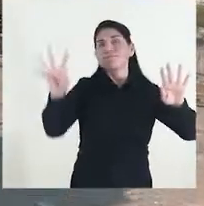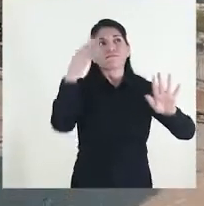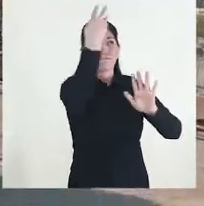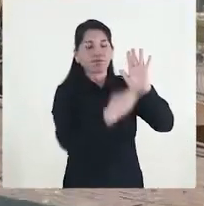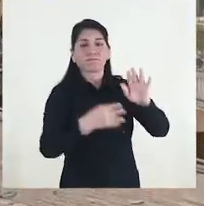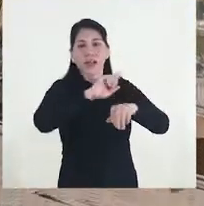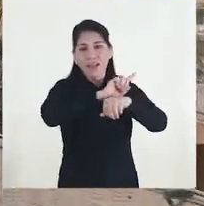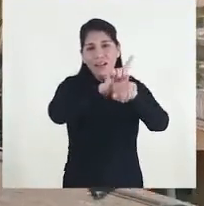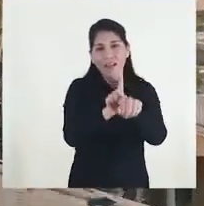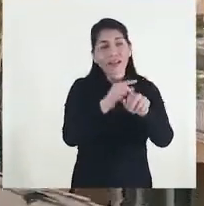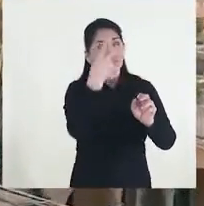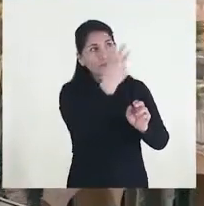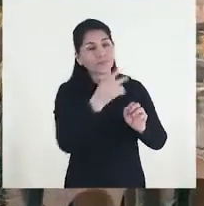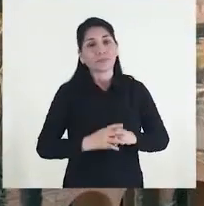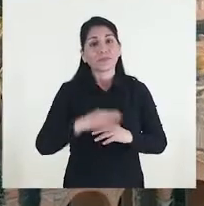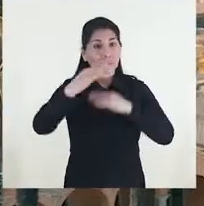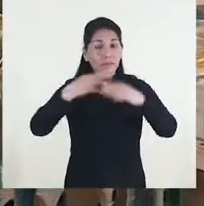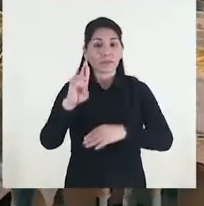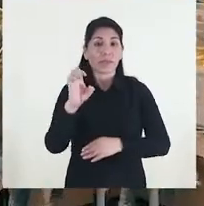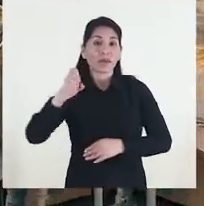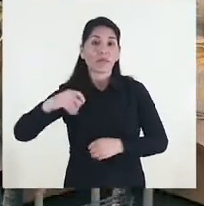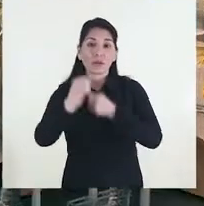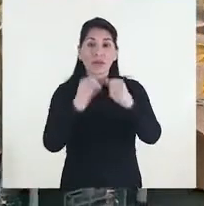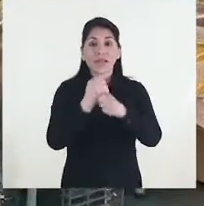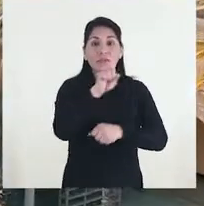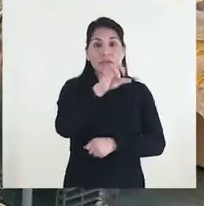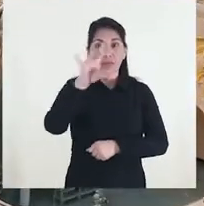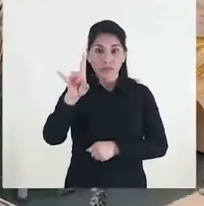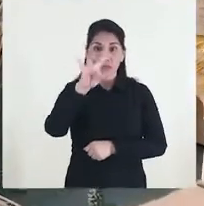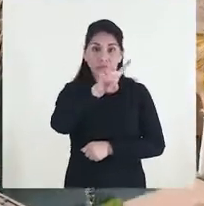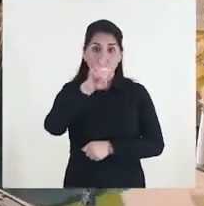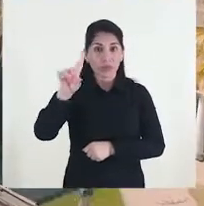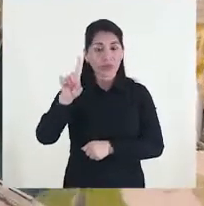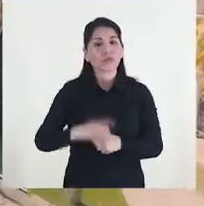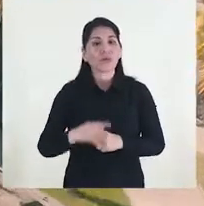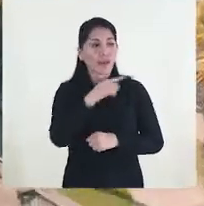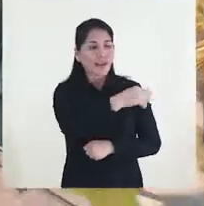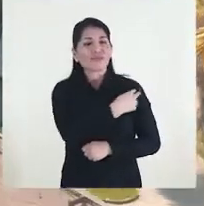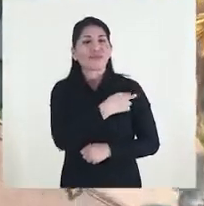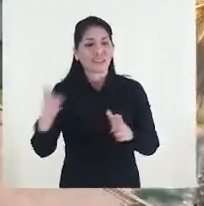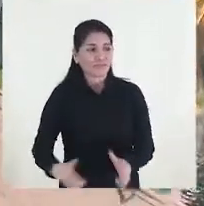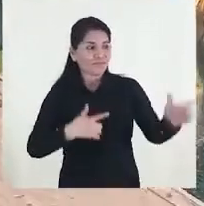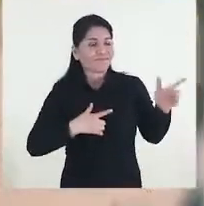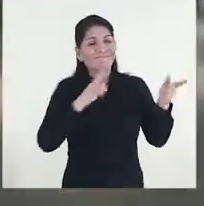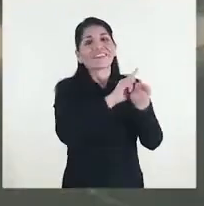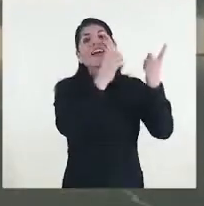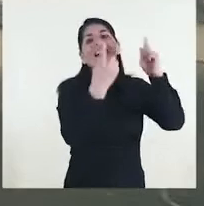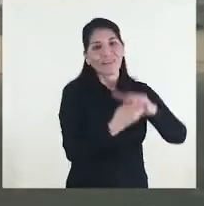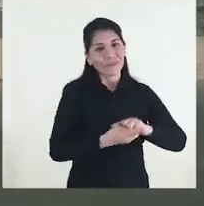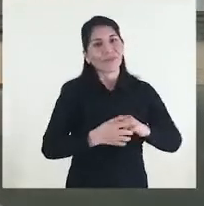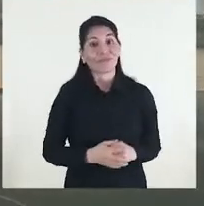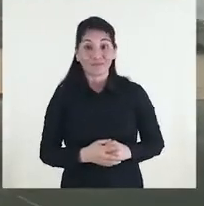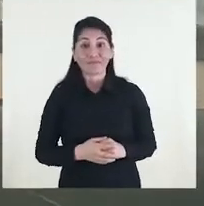con reloj. Cuando llega a la República de 1821, es dedicado al hospital militar, cambiando completamente